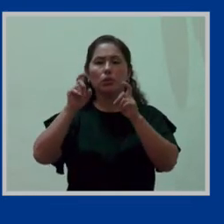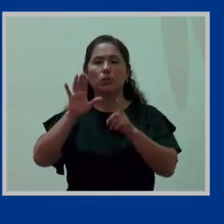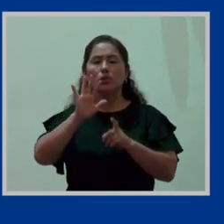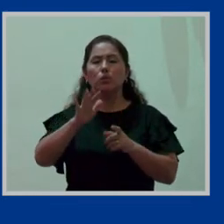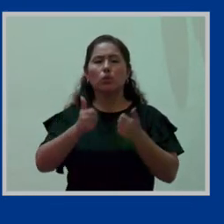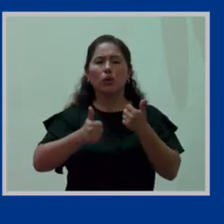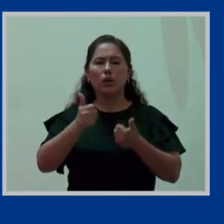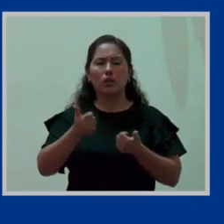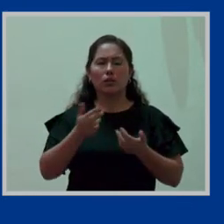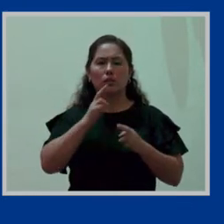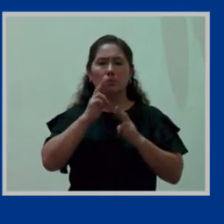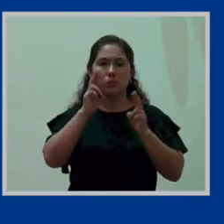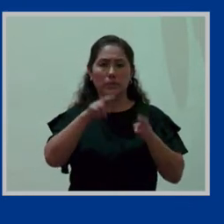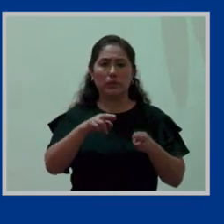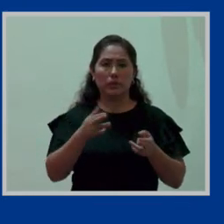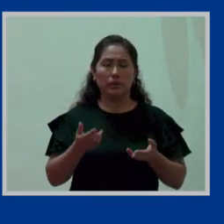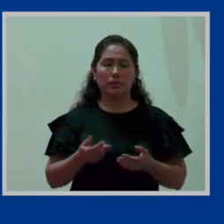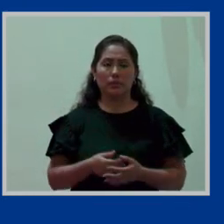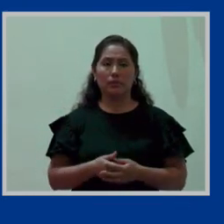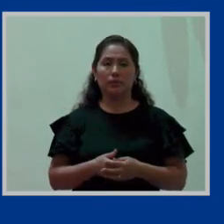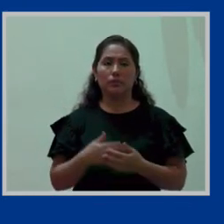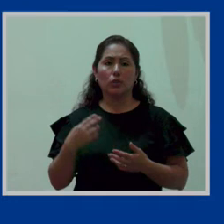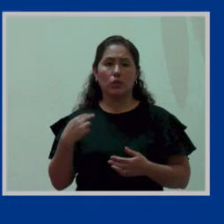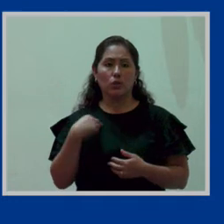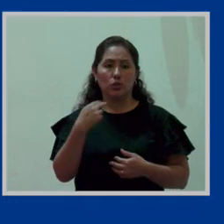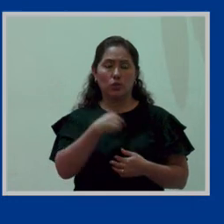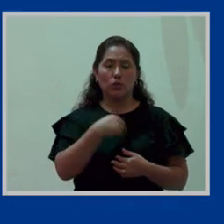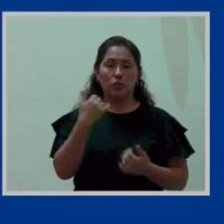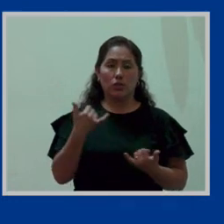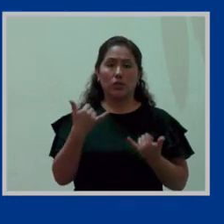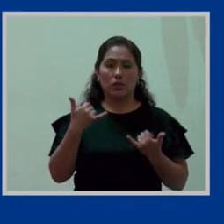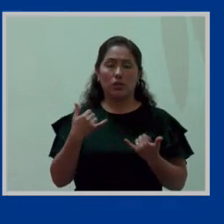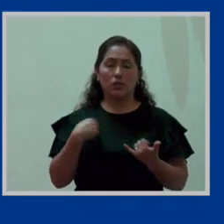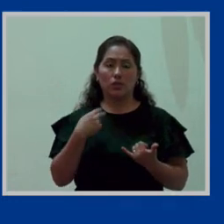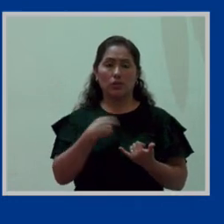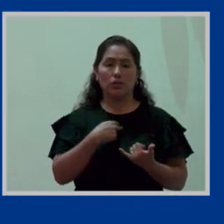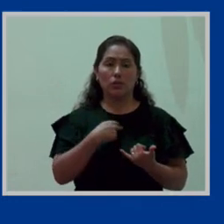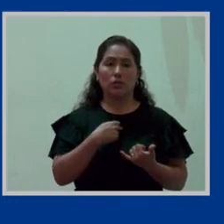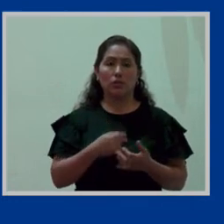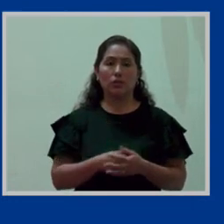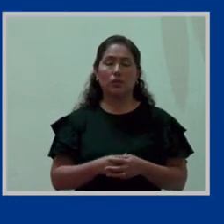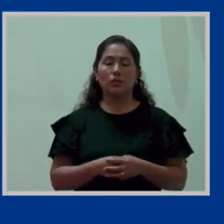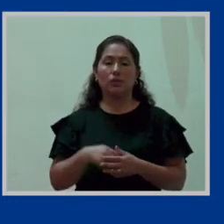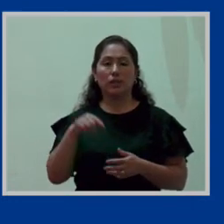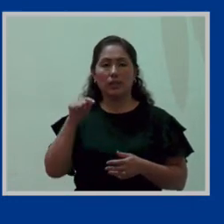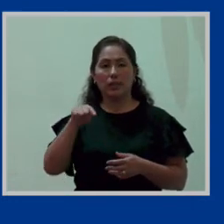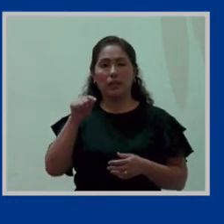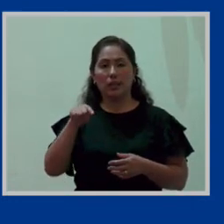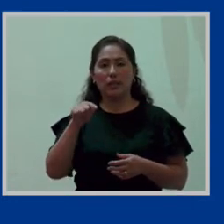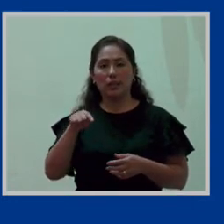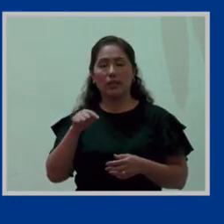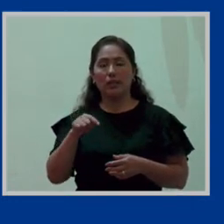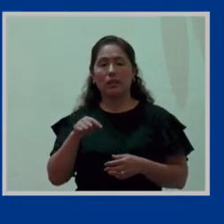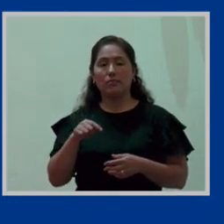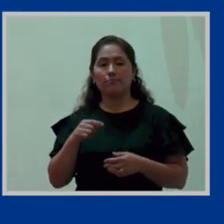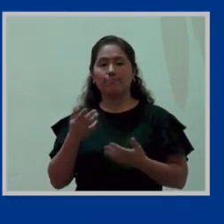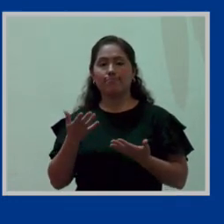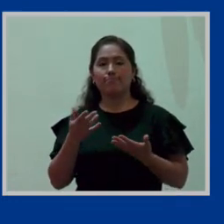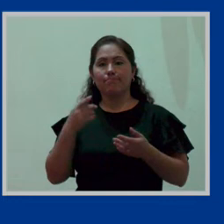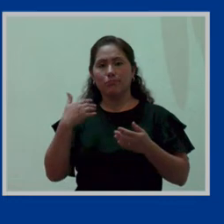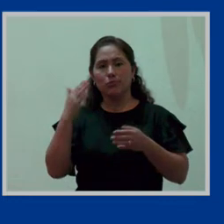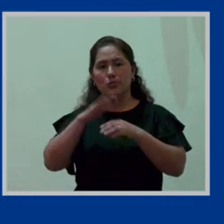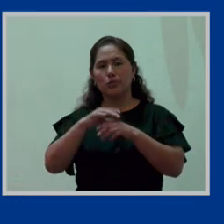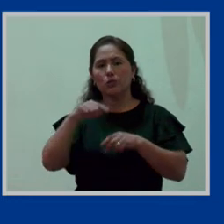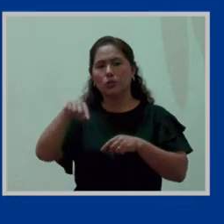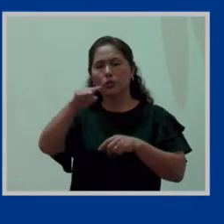nosotros o sea en este ejercicio veíamos de que ese movimiento y sobre todo sobre